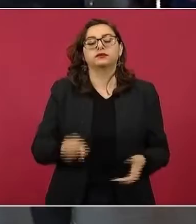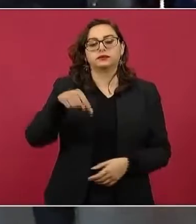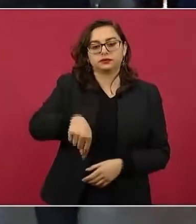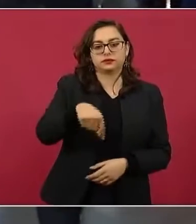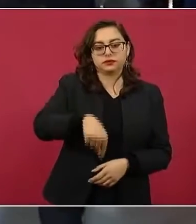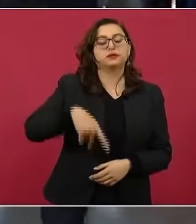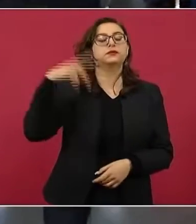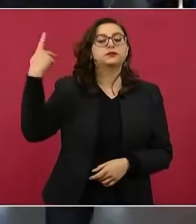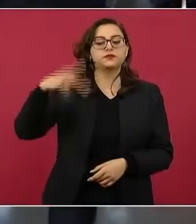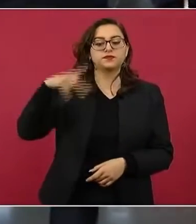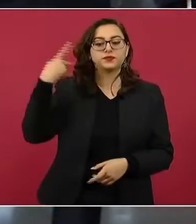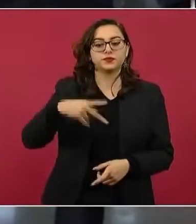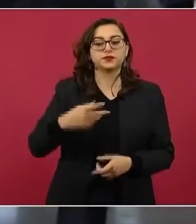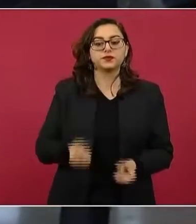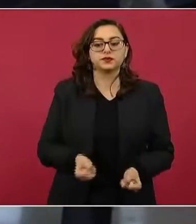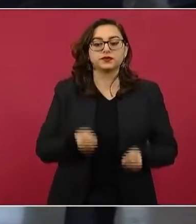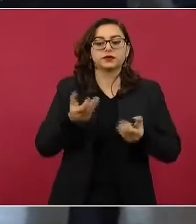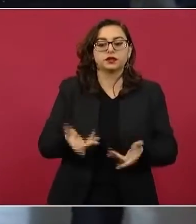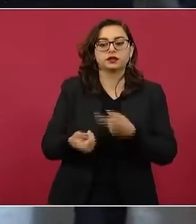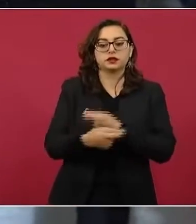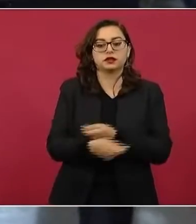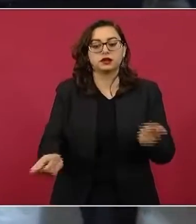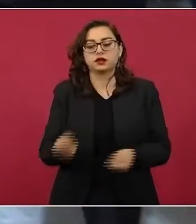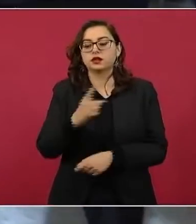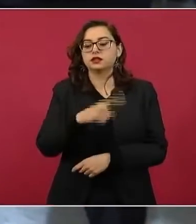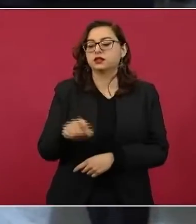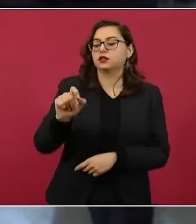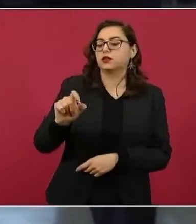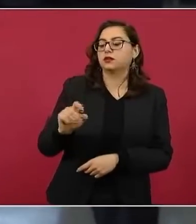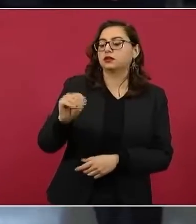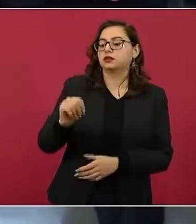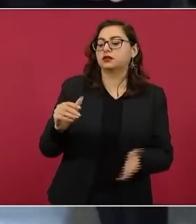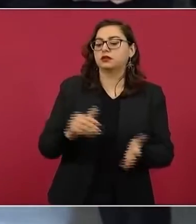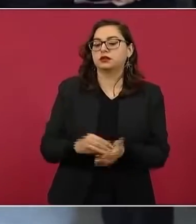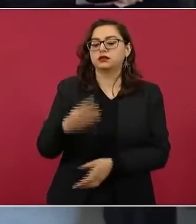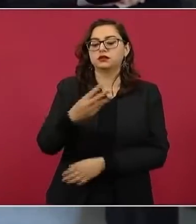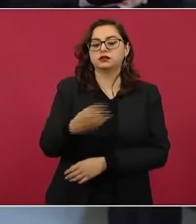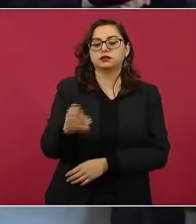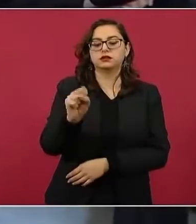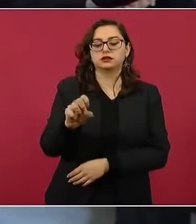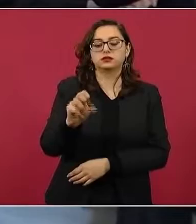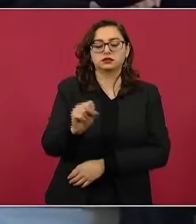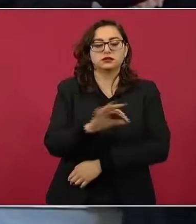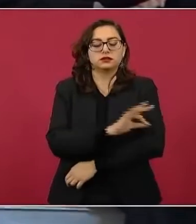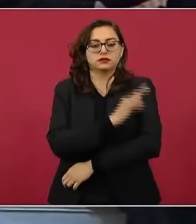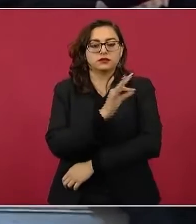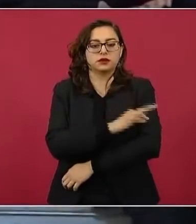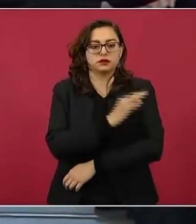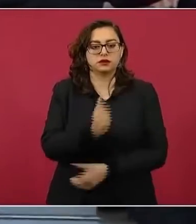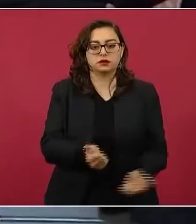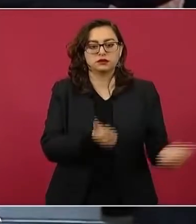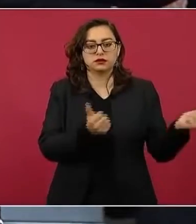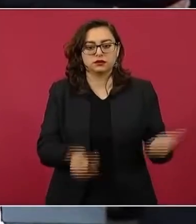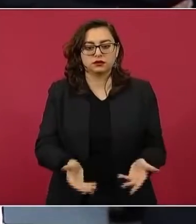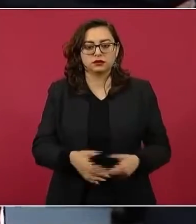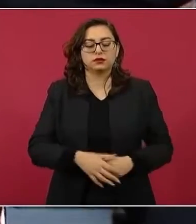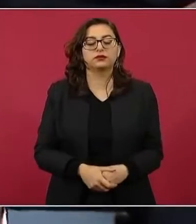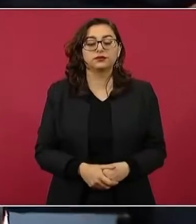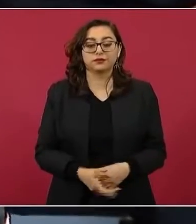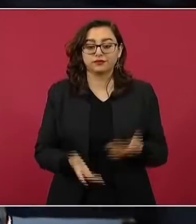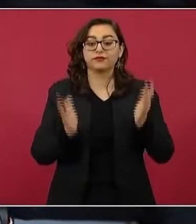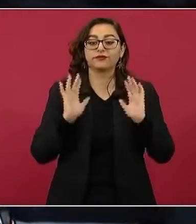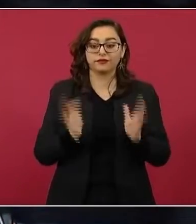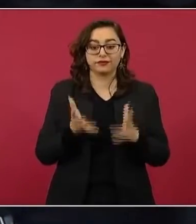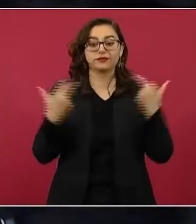para su aplicación ciento veintinueve mil trescientos sesenta vacunas. Ya están aquí nuestros